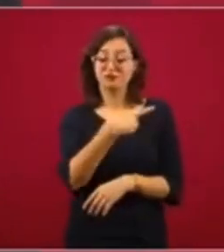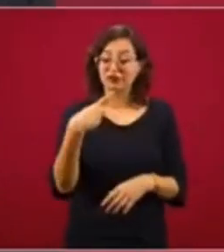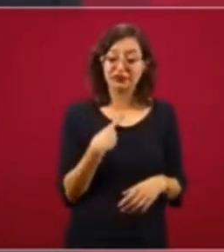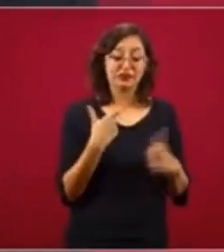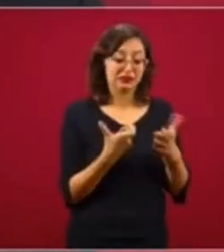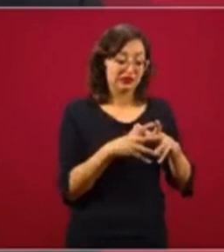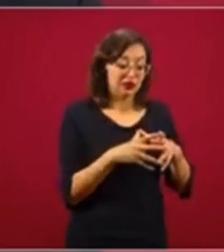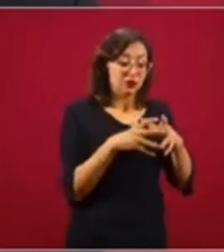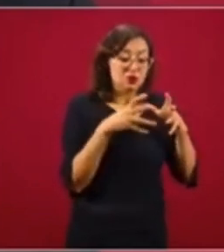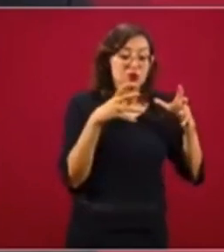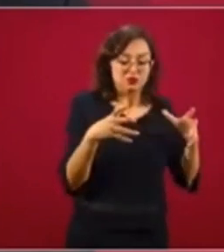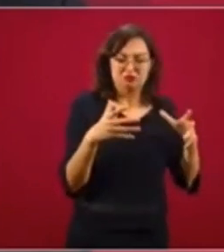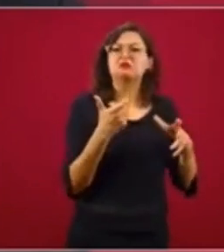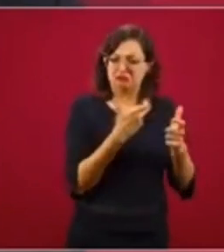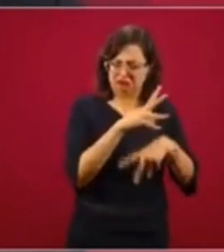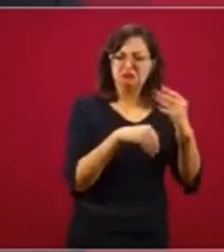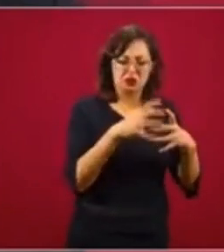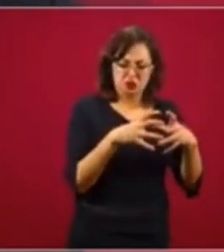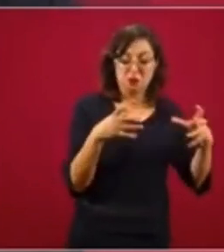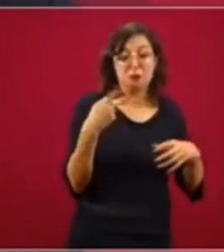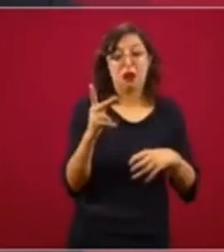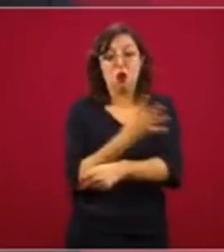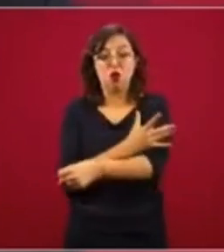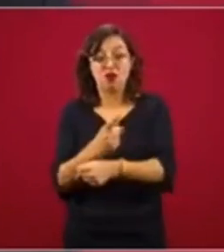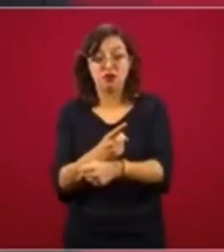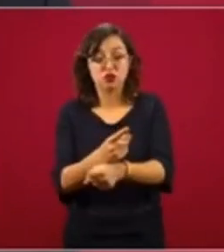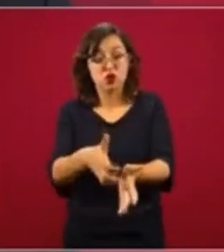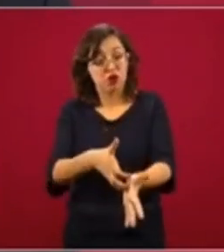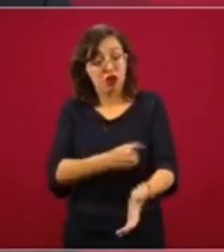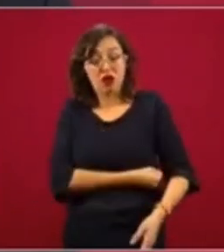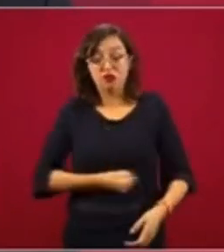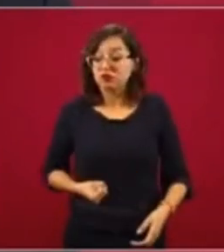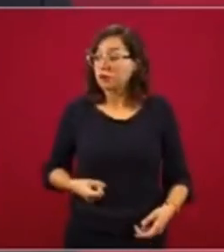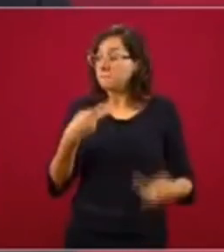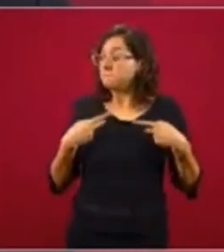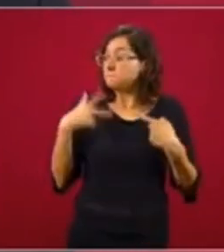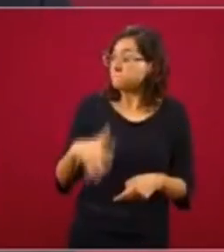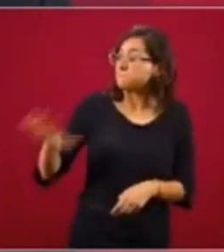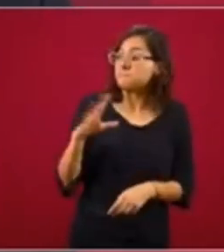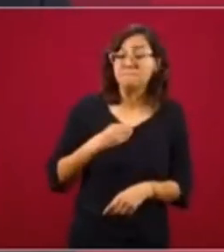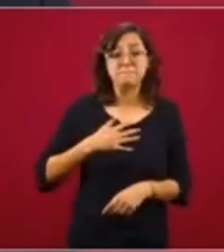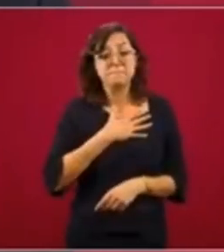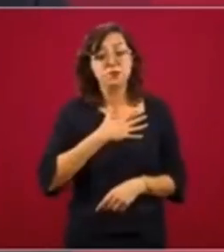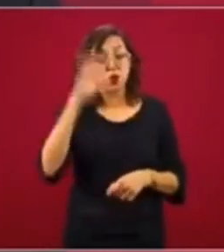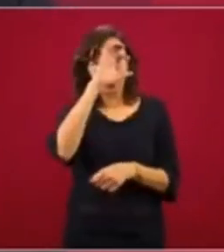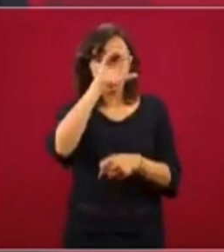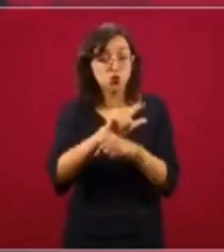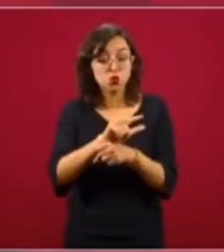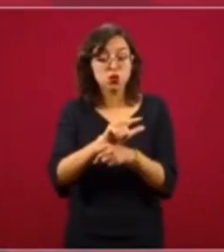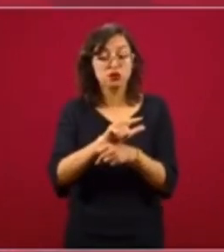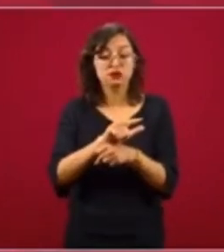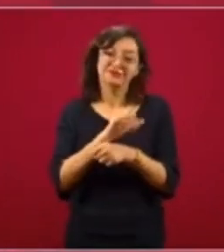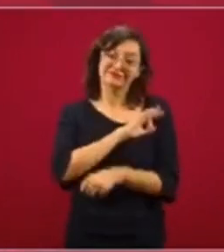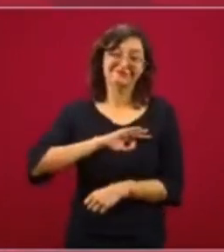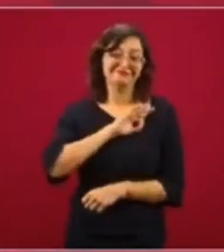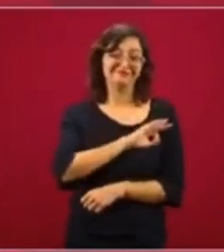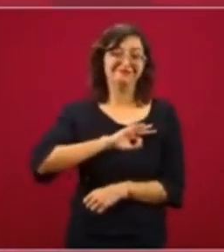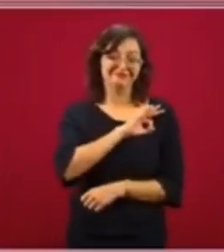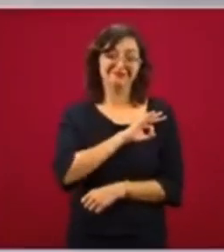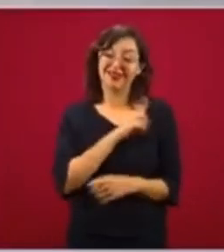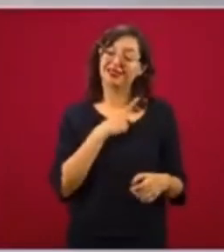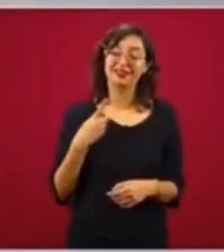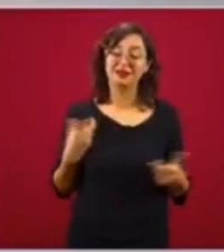crecimiento con honestidad, crecimiento con austeridad, crecimiento con bienestar, crecimiento con cultura, crecimiento con felicidad.